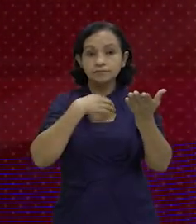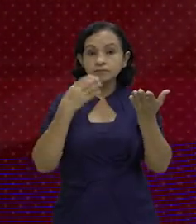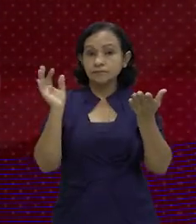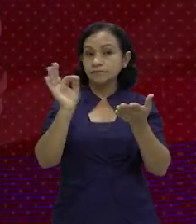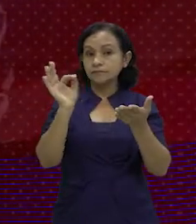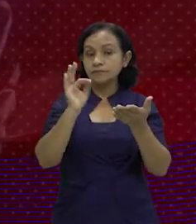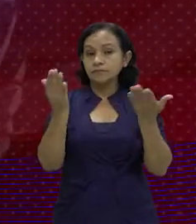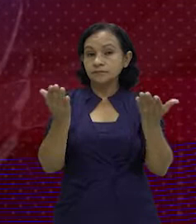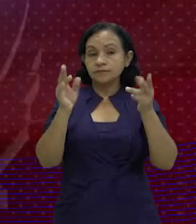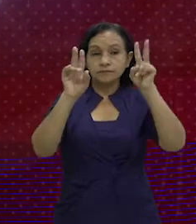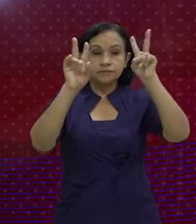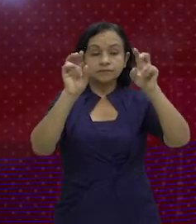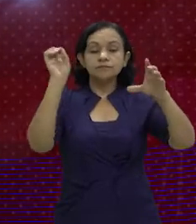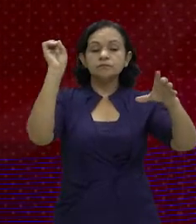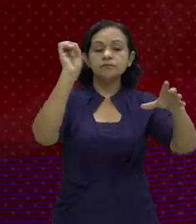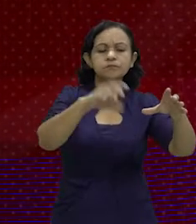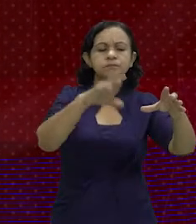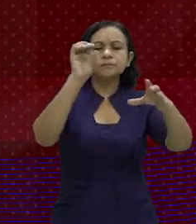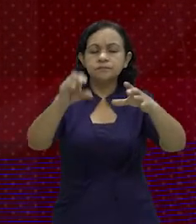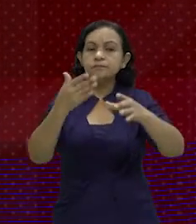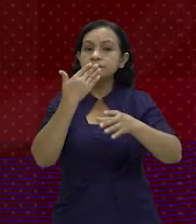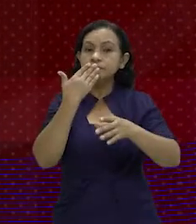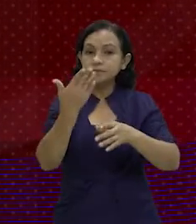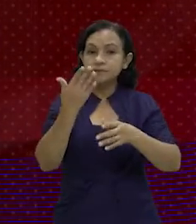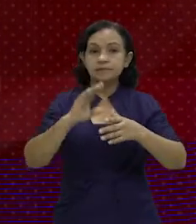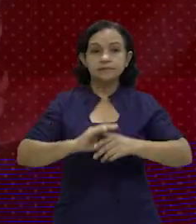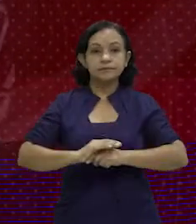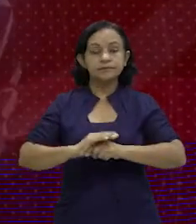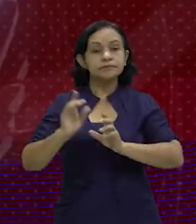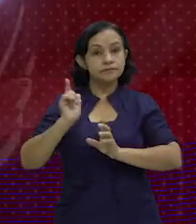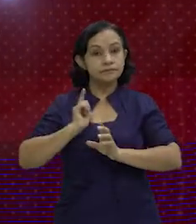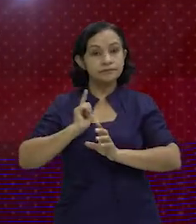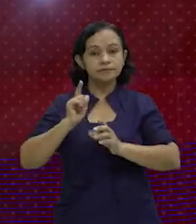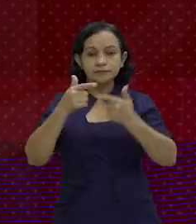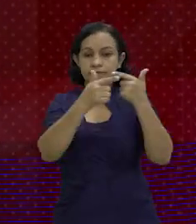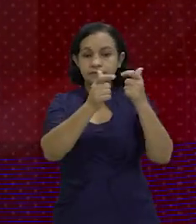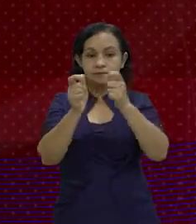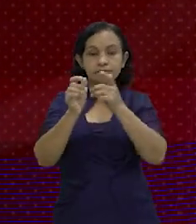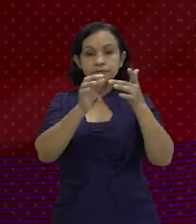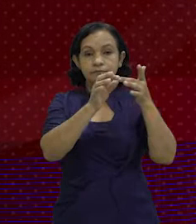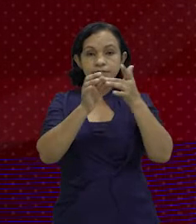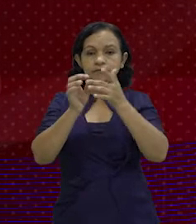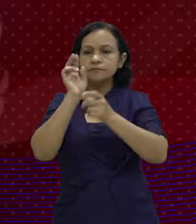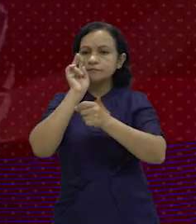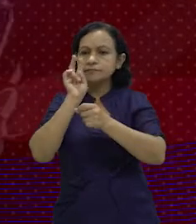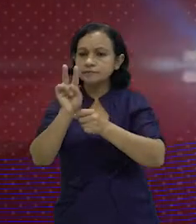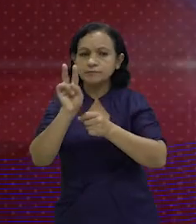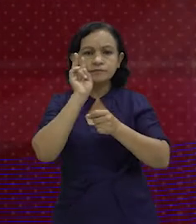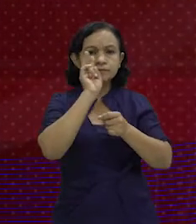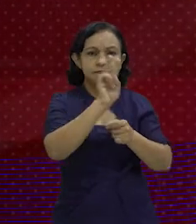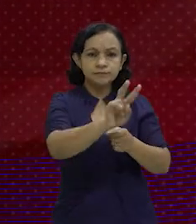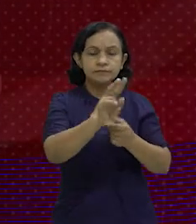condición en cuanto al tema de la basura sea apropiado. Y tenemos brigadas especiales que ven detalles,